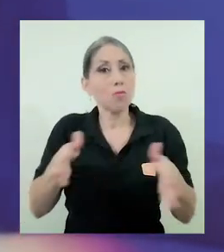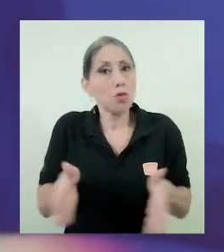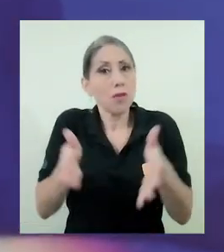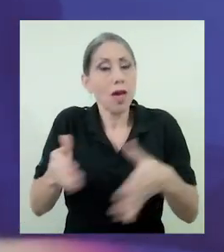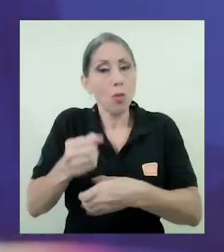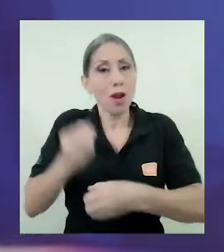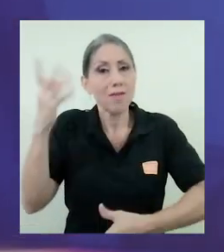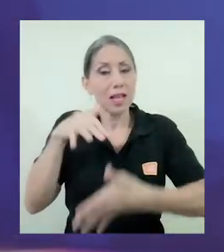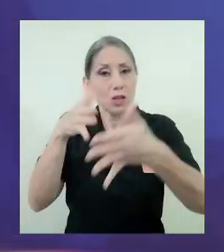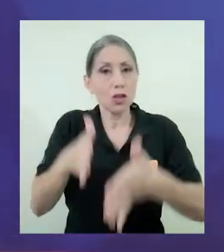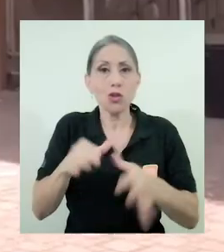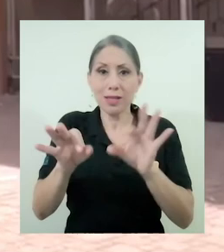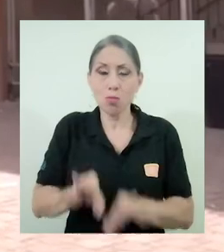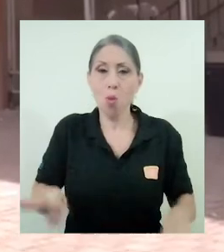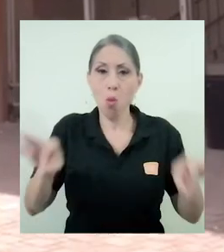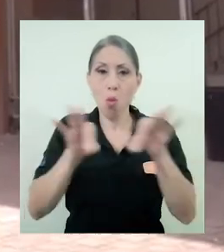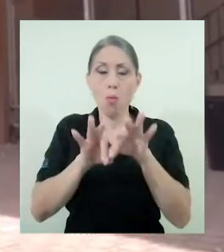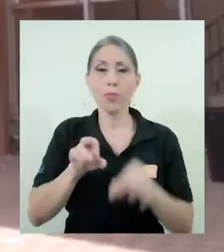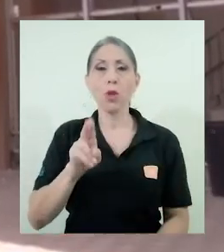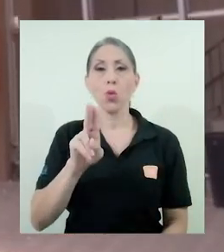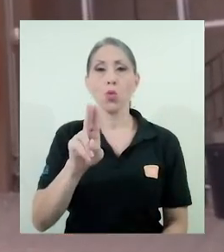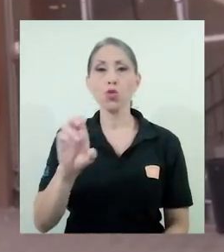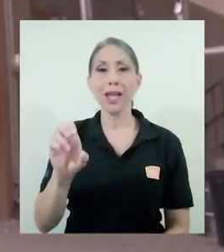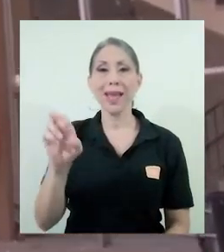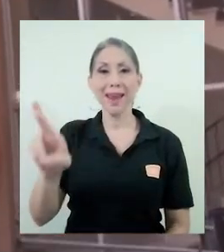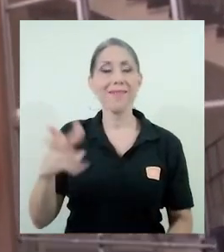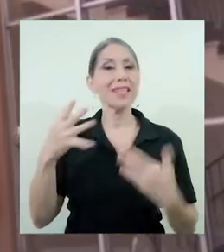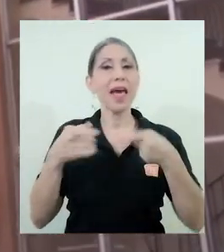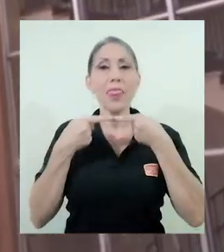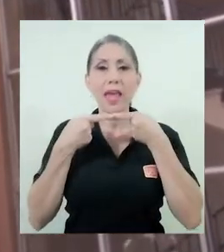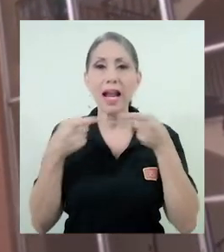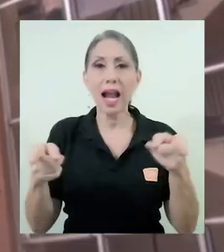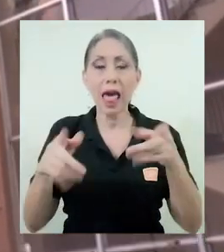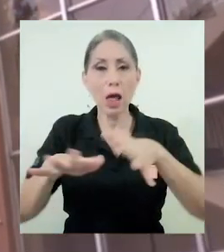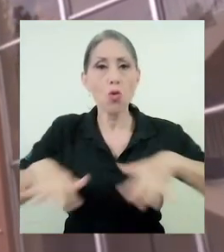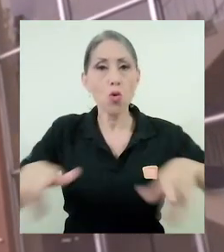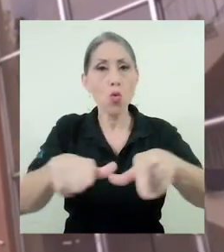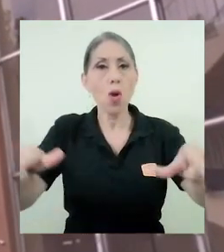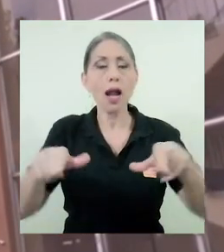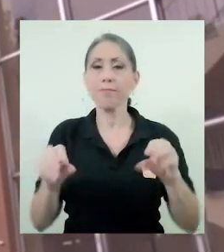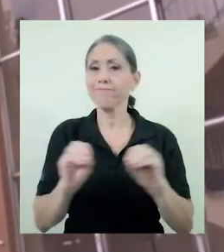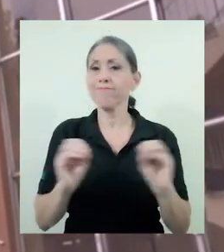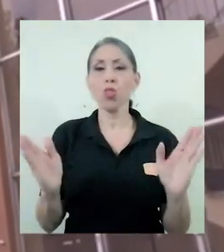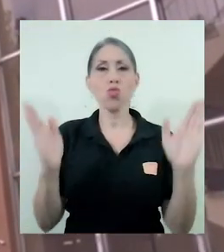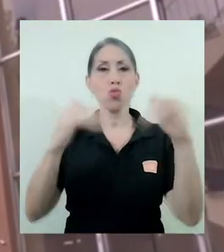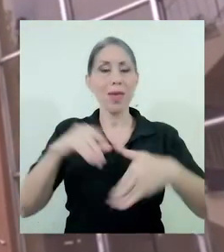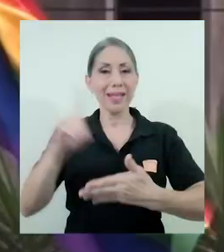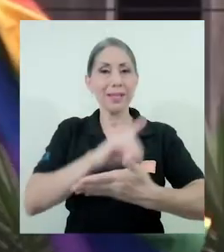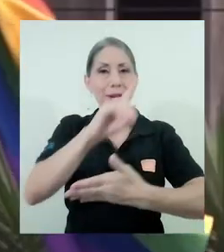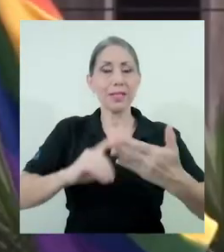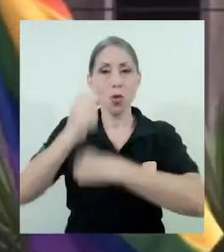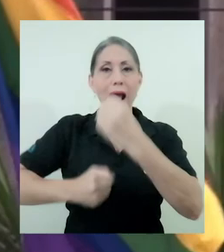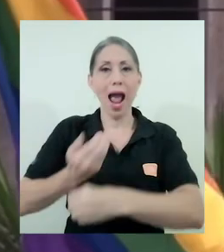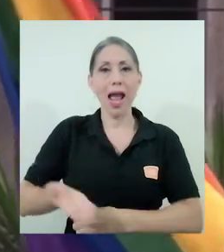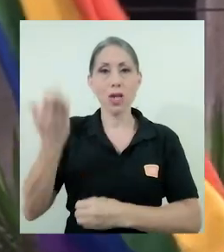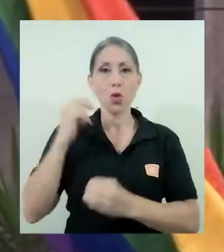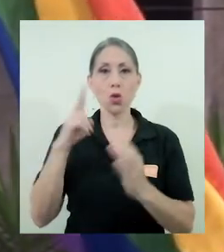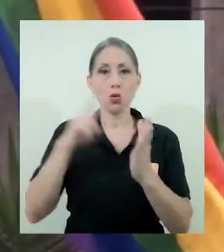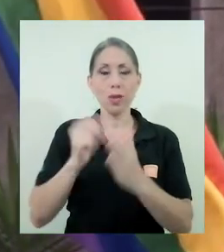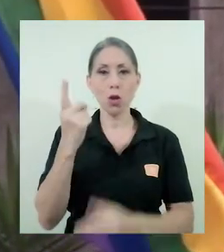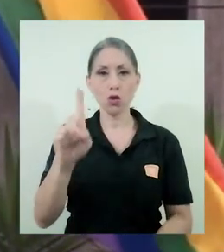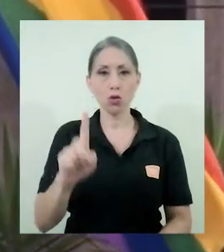es un momento valioso. La UCR fue declarada como un espacio libre de discriminación en el 2011.